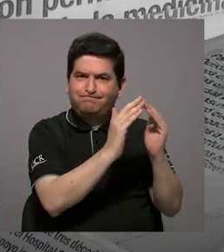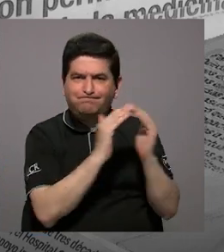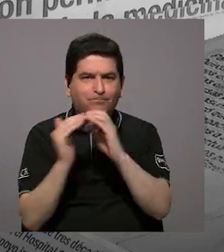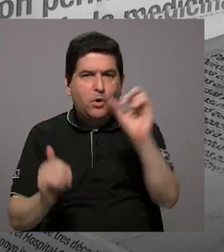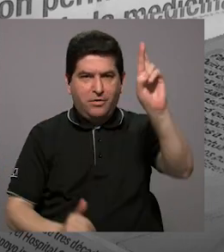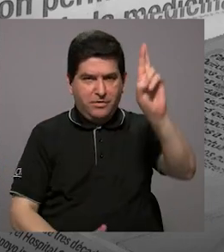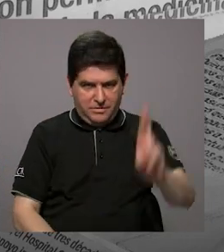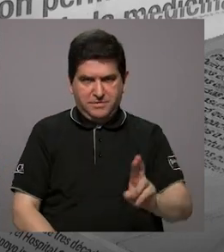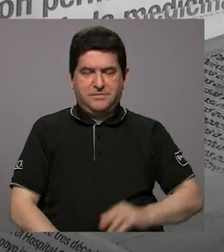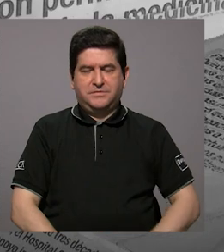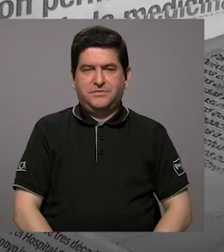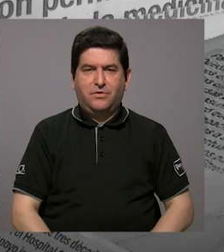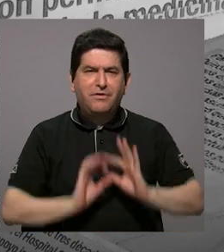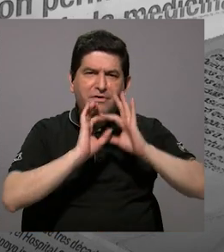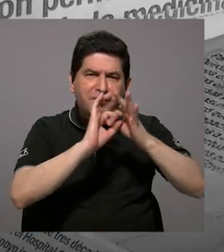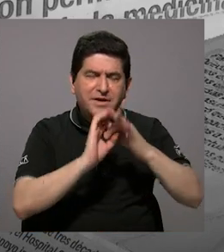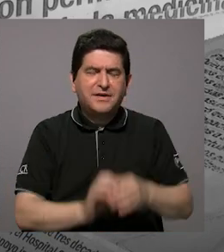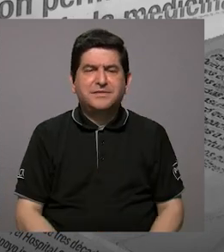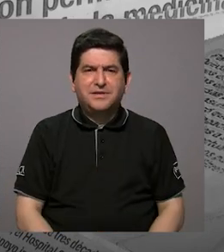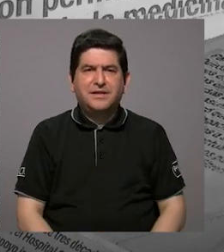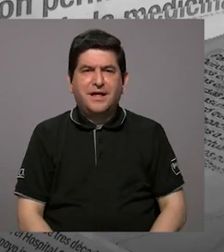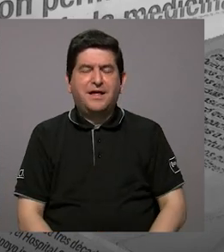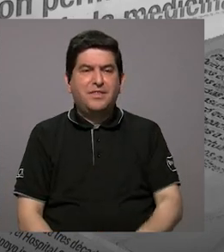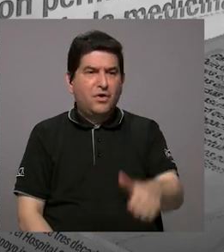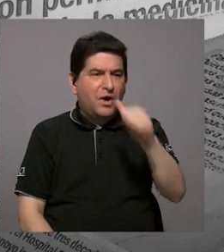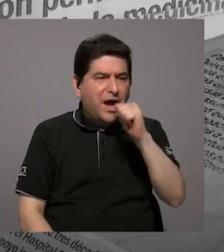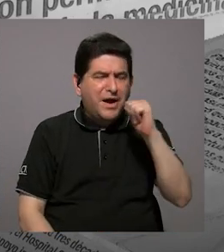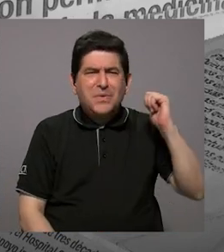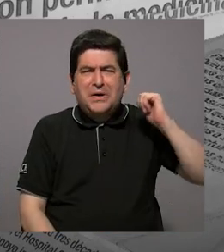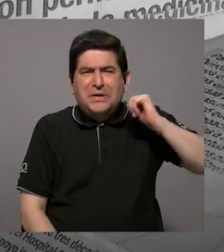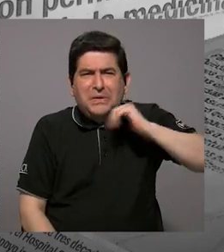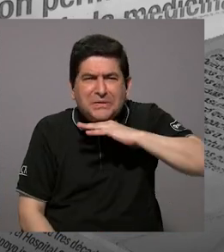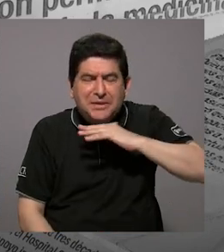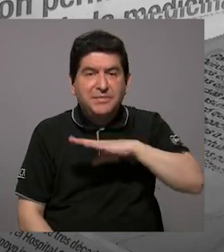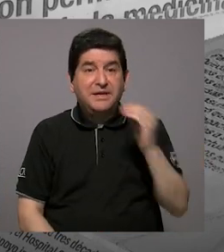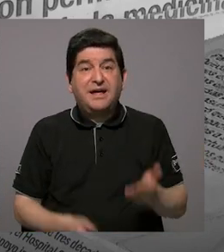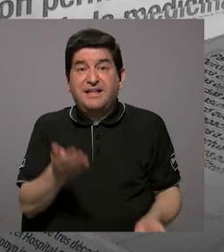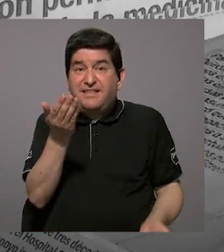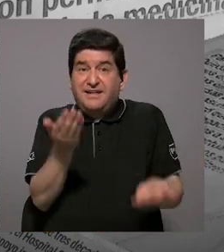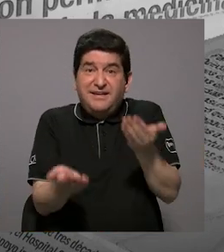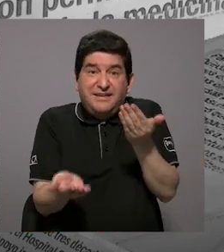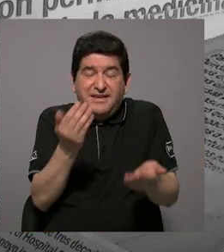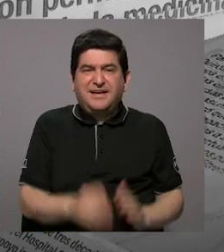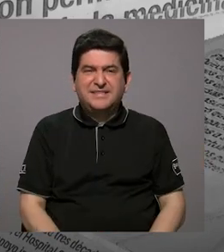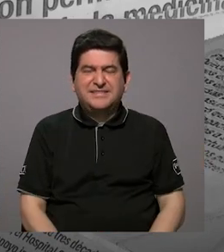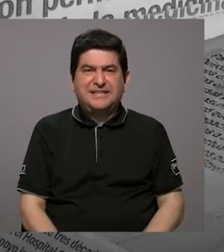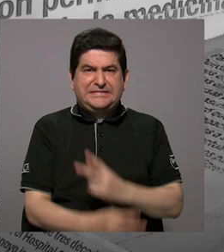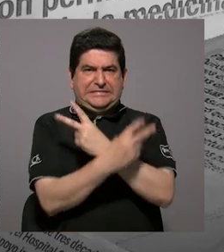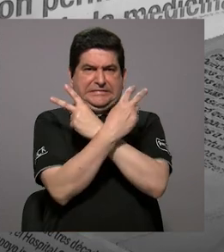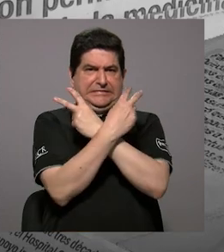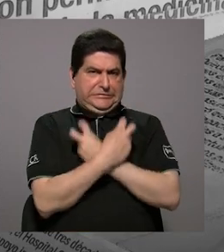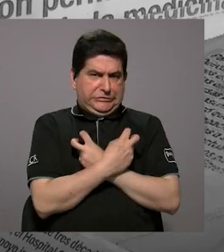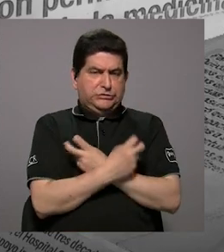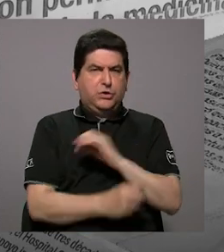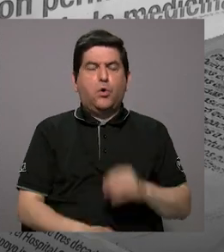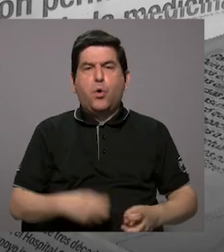preocupada a la población costarricense sobre el faltante de agua y la contaminación y posible